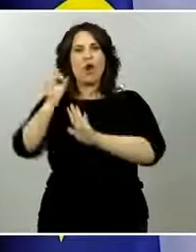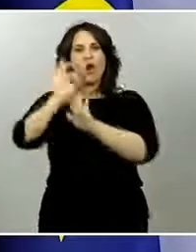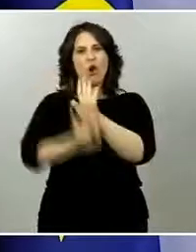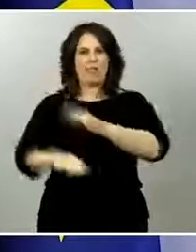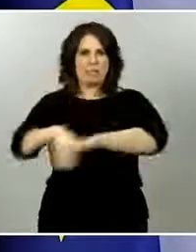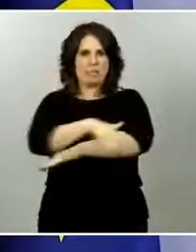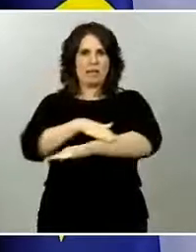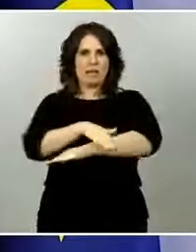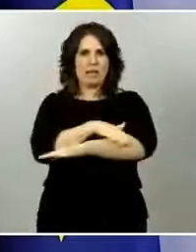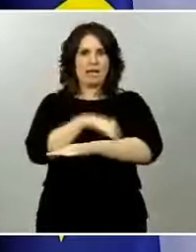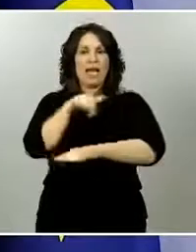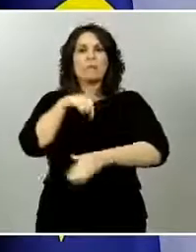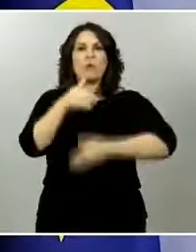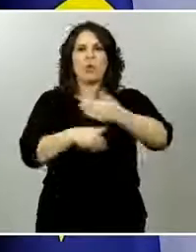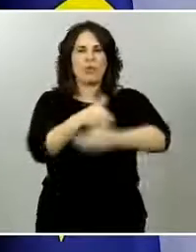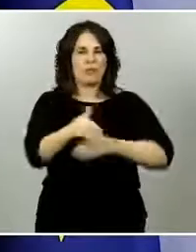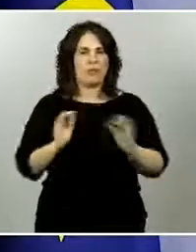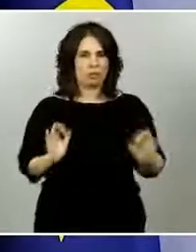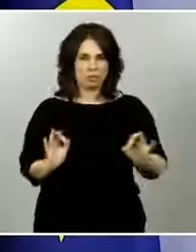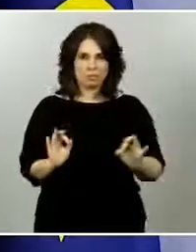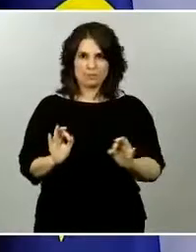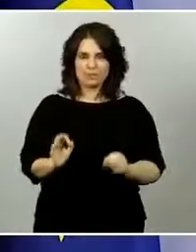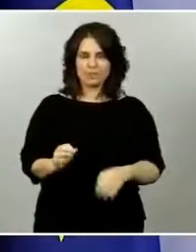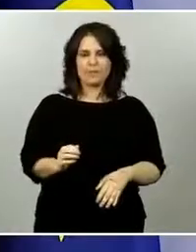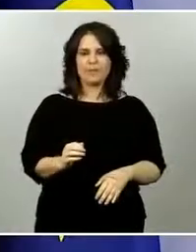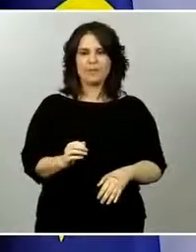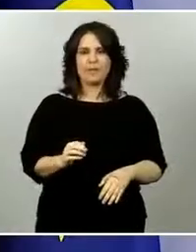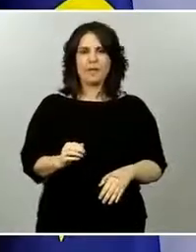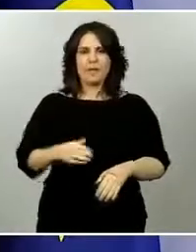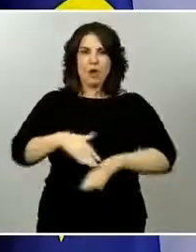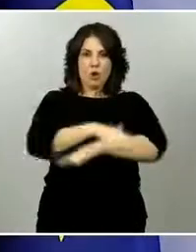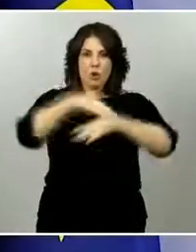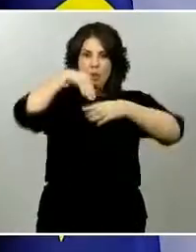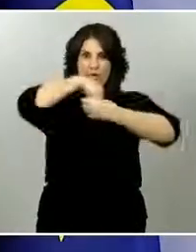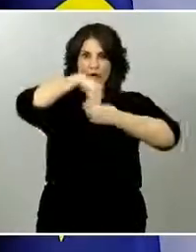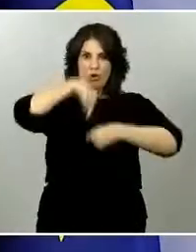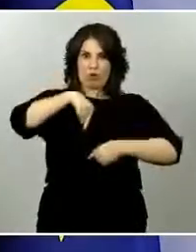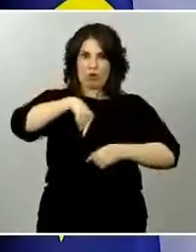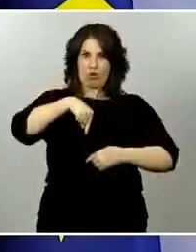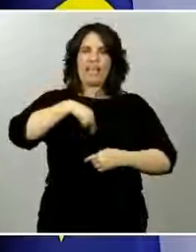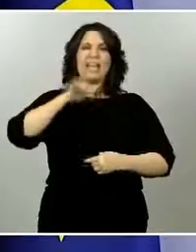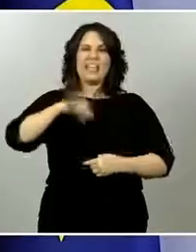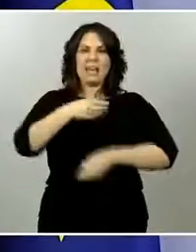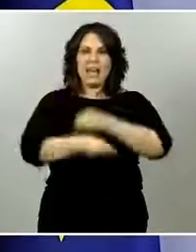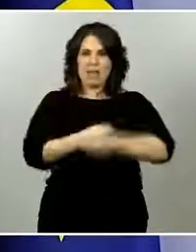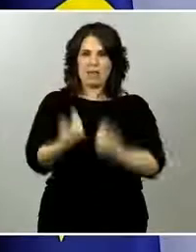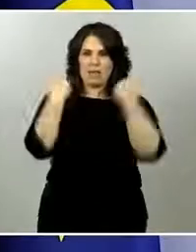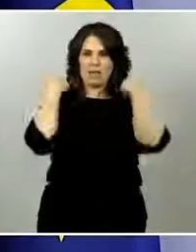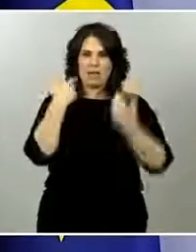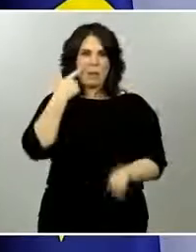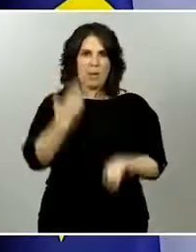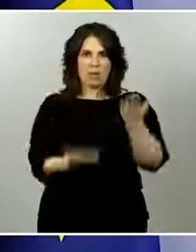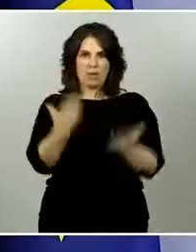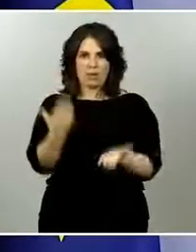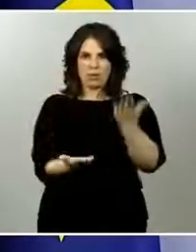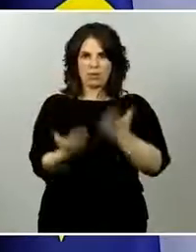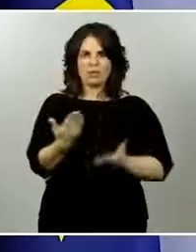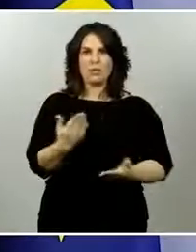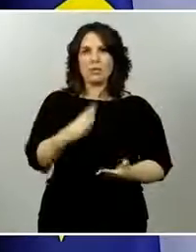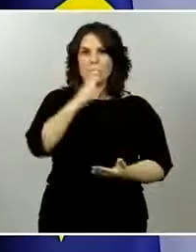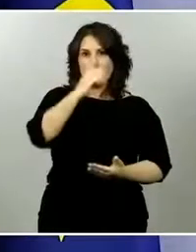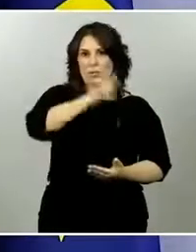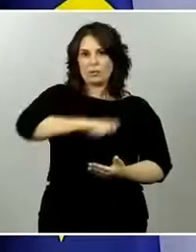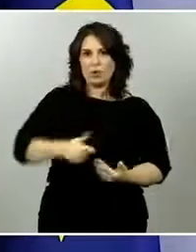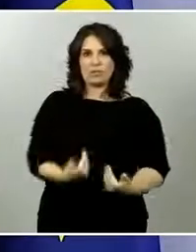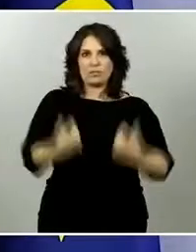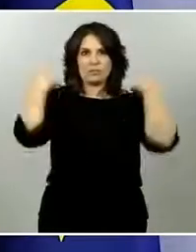comunidad autónoma con el Ministerio de Sanidad. Y en base a esto acabamos tomando una decisión que se formaliza en una orden ministerial. Este es el procedimiento.